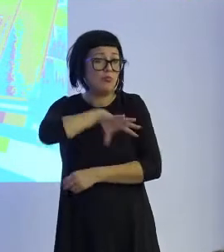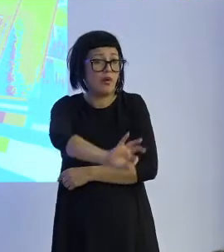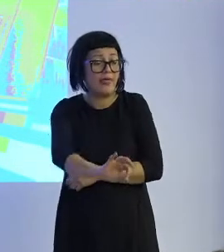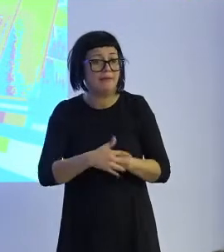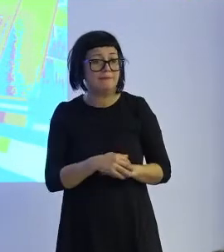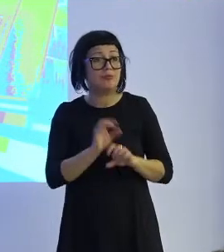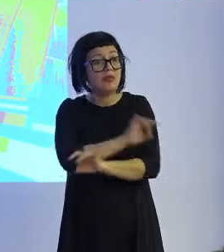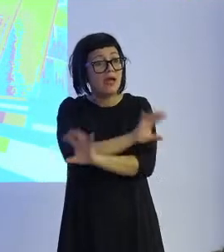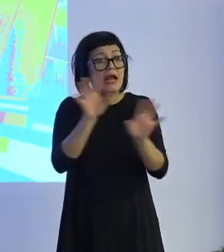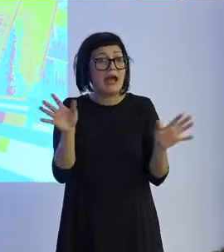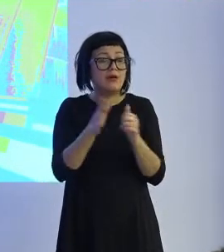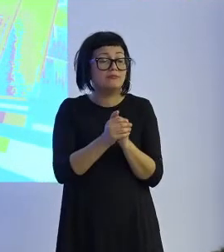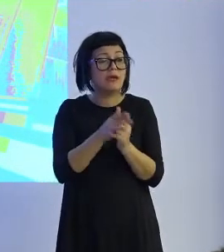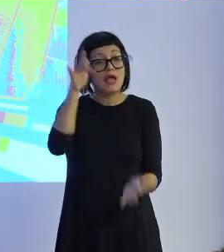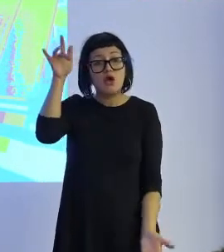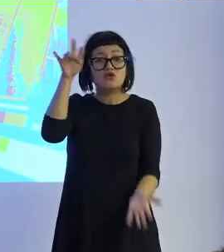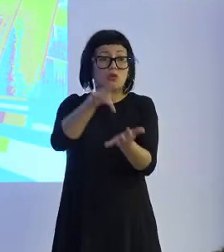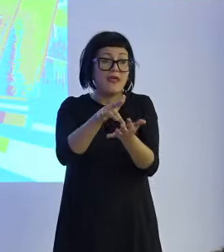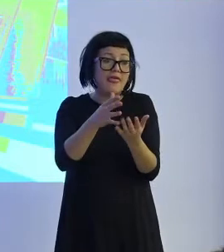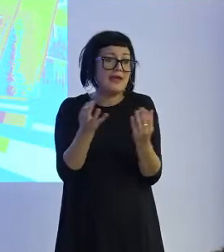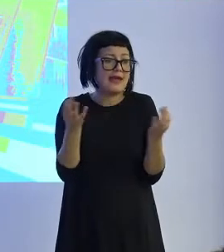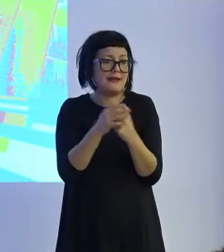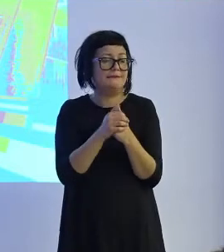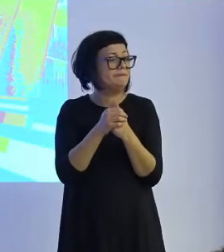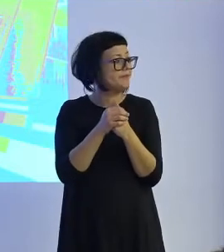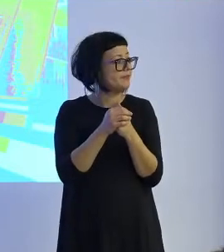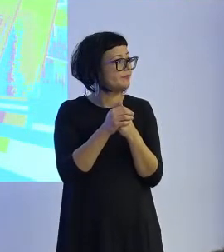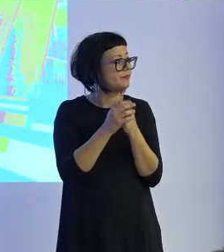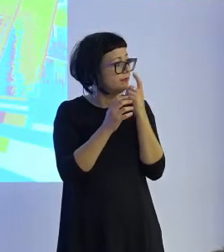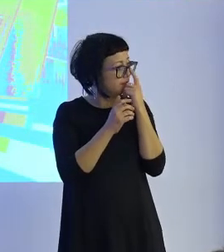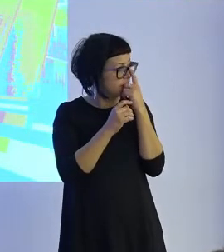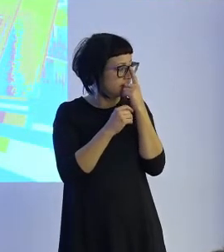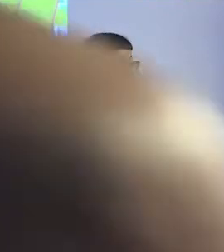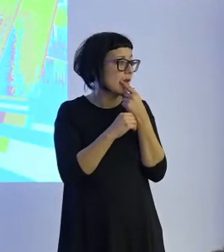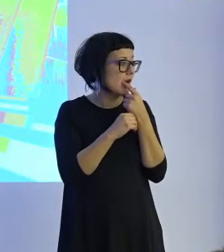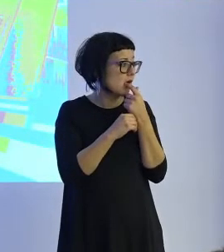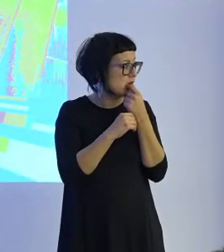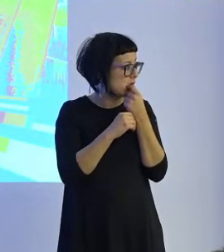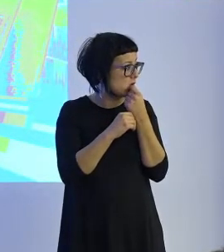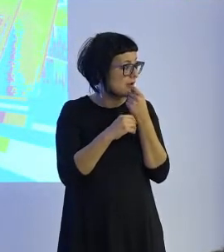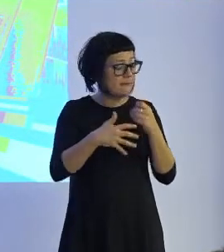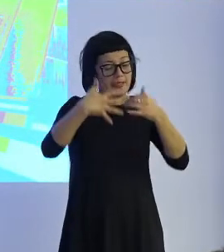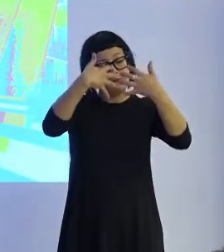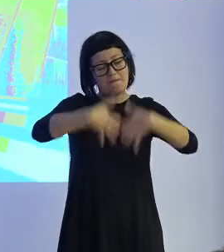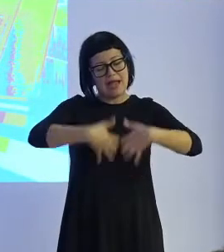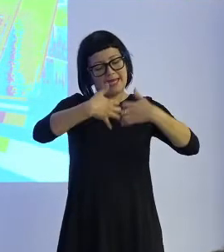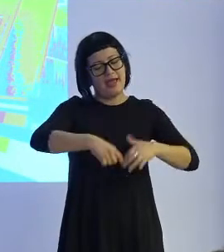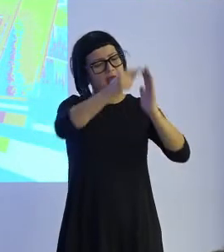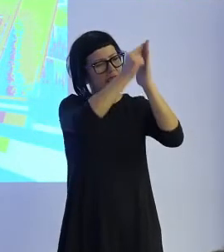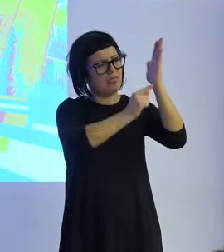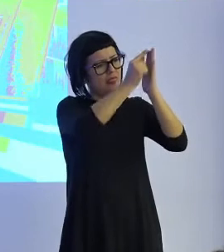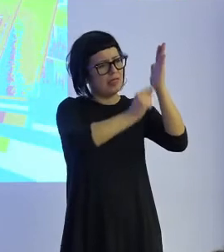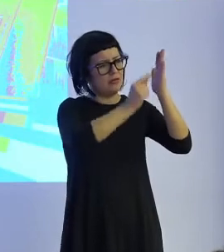Claro, sucede que cuando la máquina lo que tiene son datos en cantidades